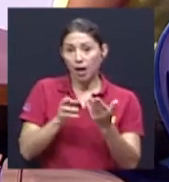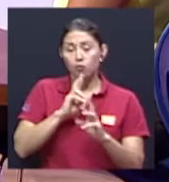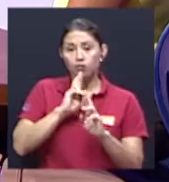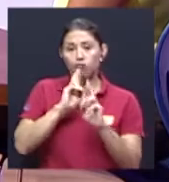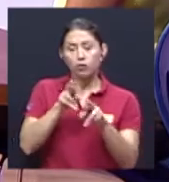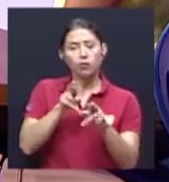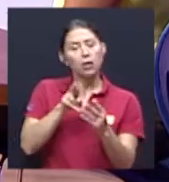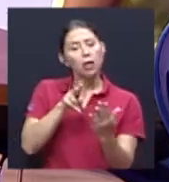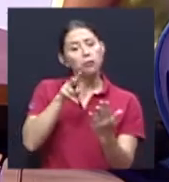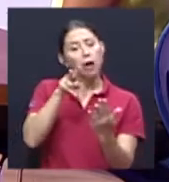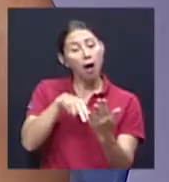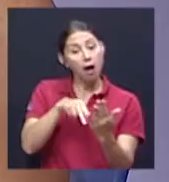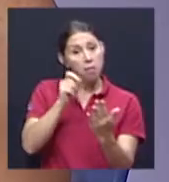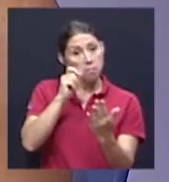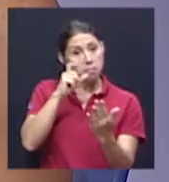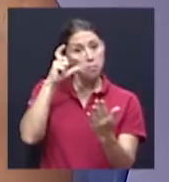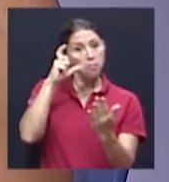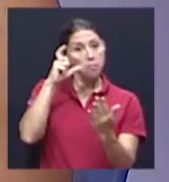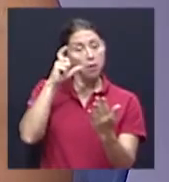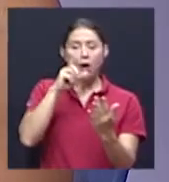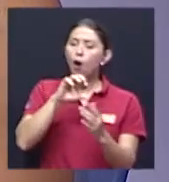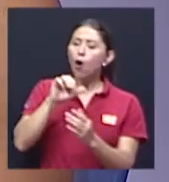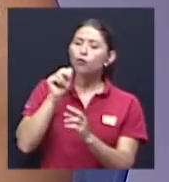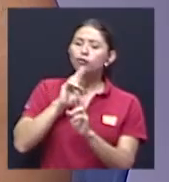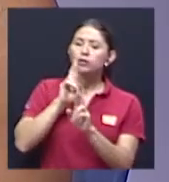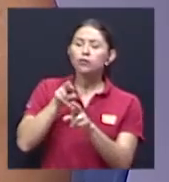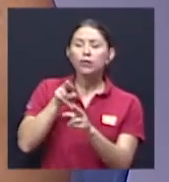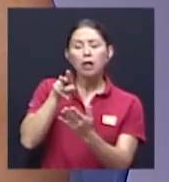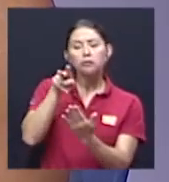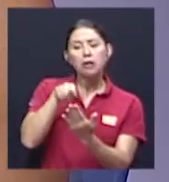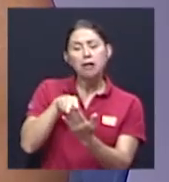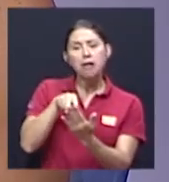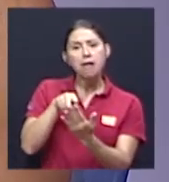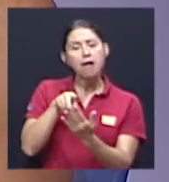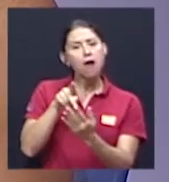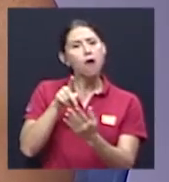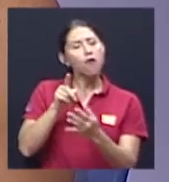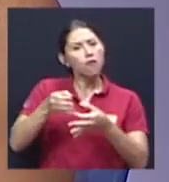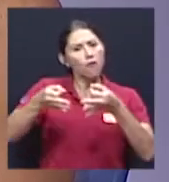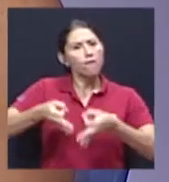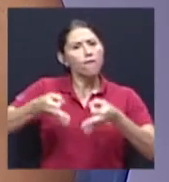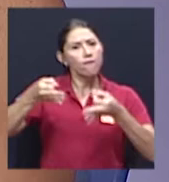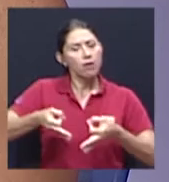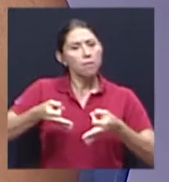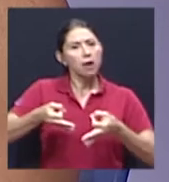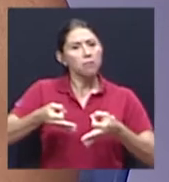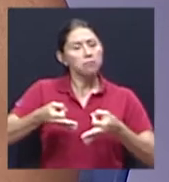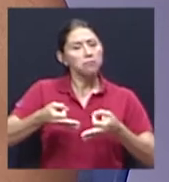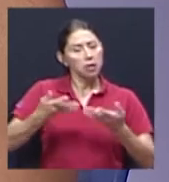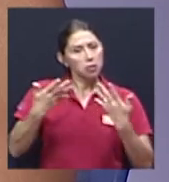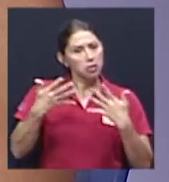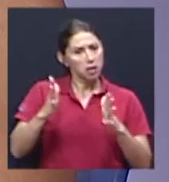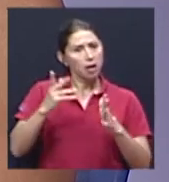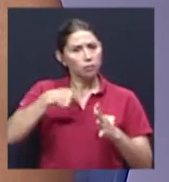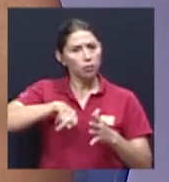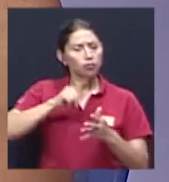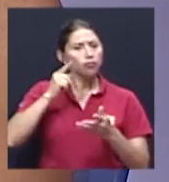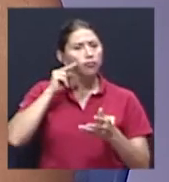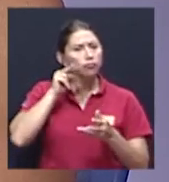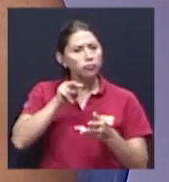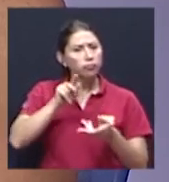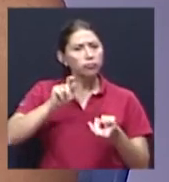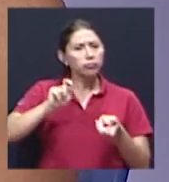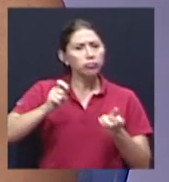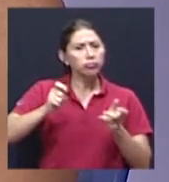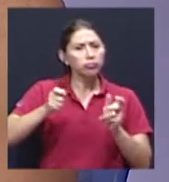sorprenden, pero otros simplemente nos confirman algunos cambios que hemos venido observando. Para conocer